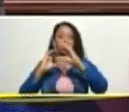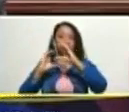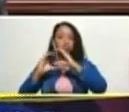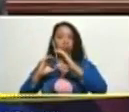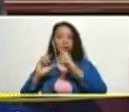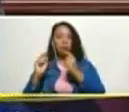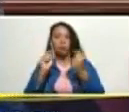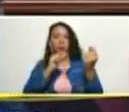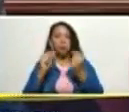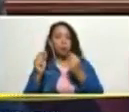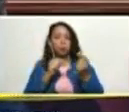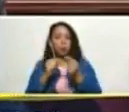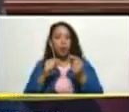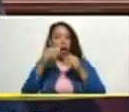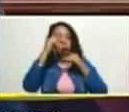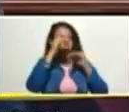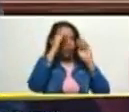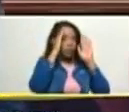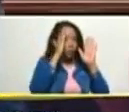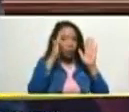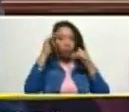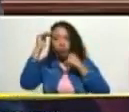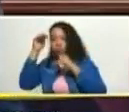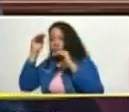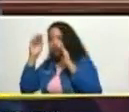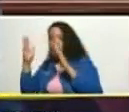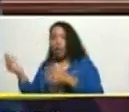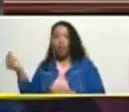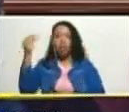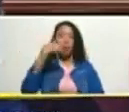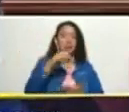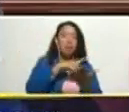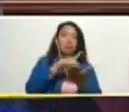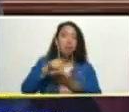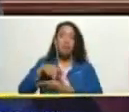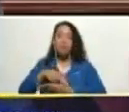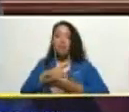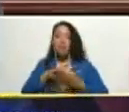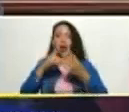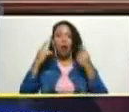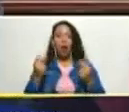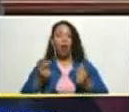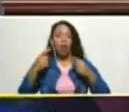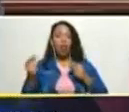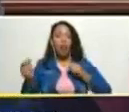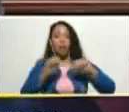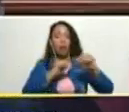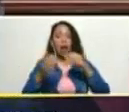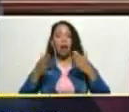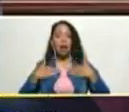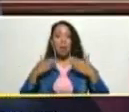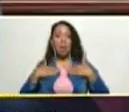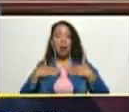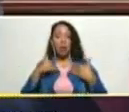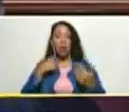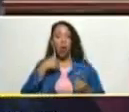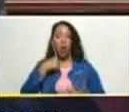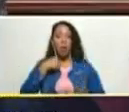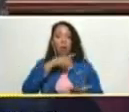discutir atenderlos y además participar activamente y hacerme a mí partícipe